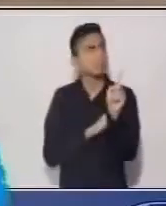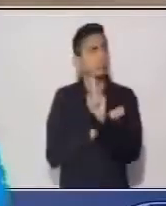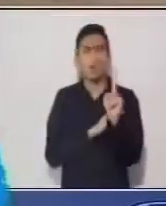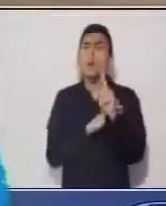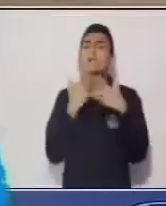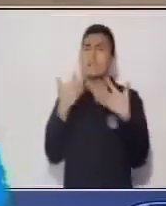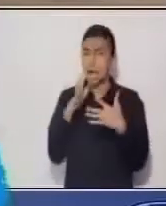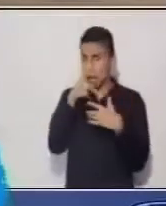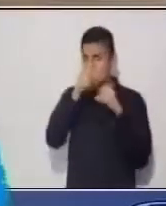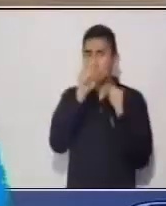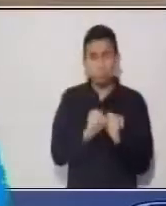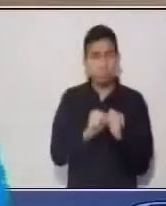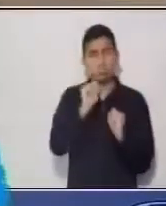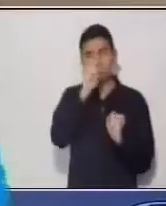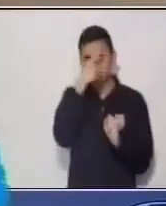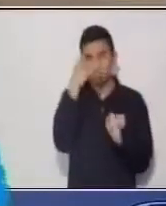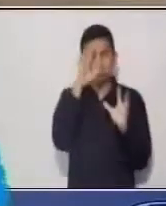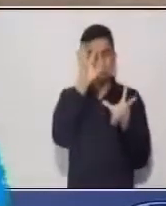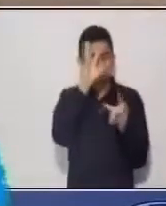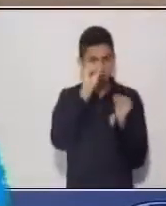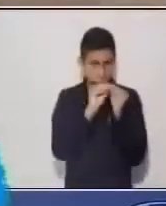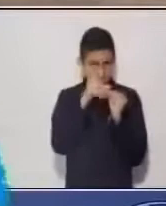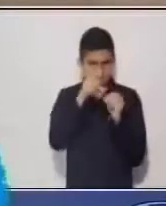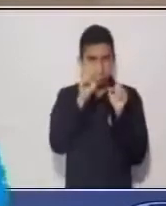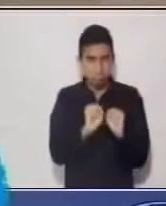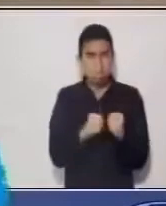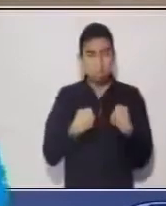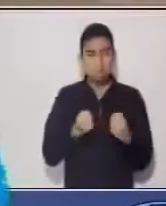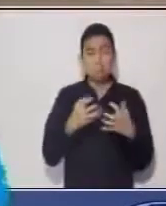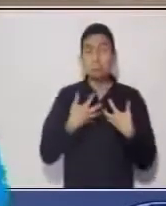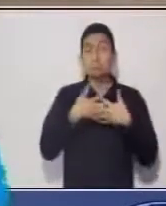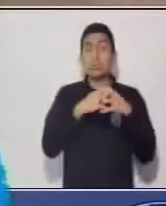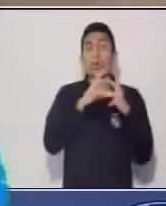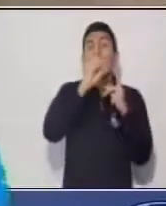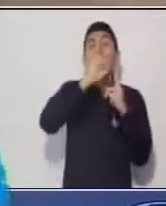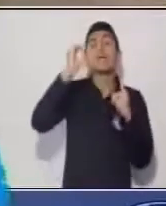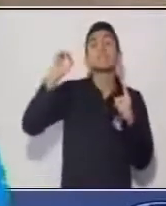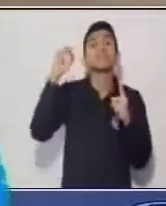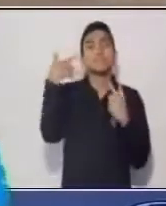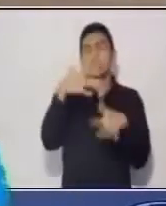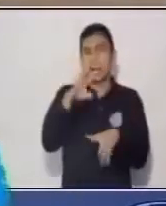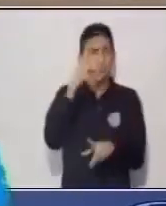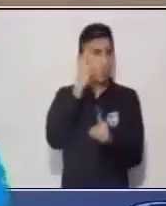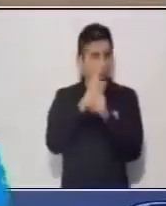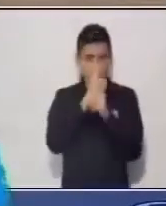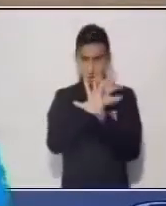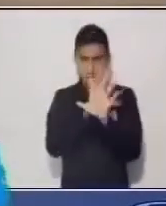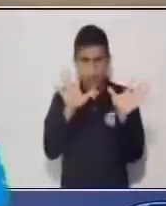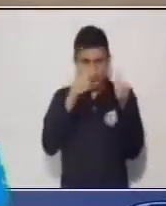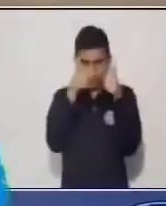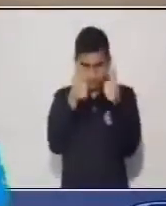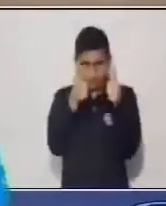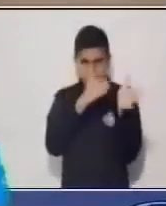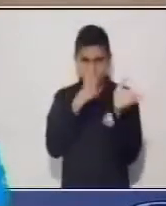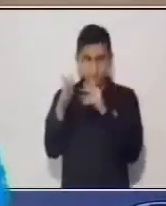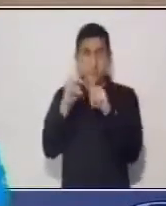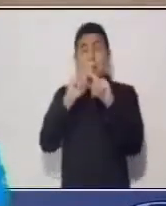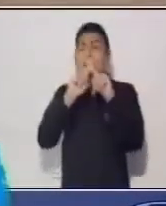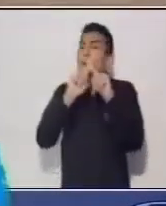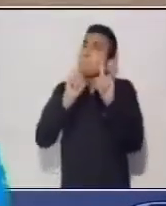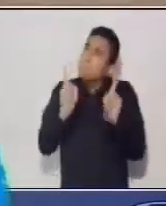oraciones. Y estas oraciones entonces ya se corrigen. Pero,